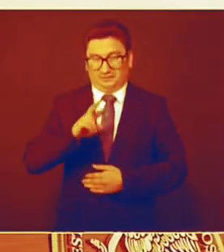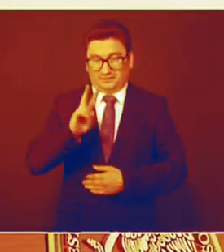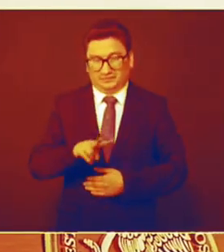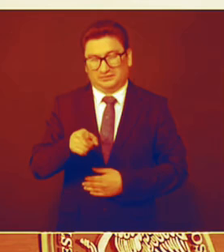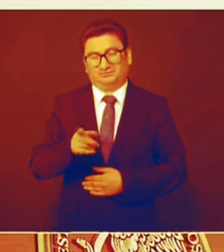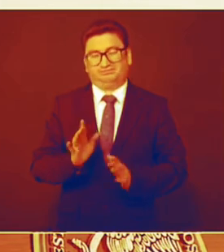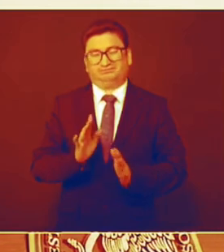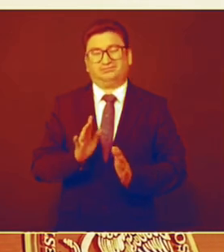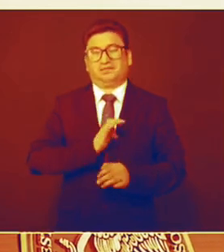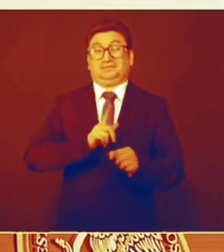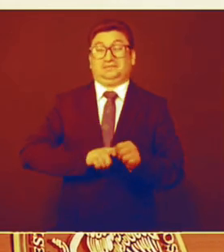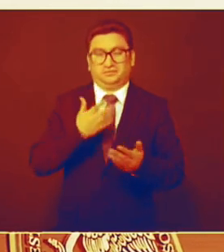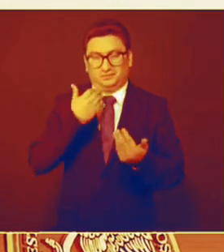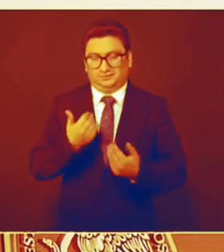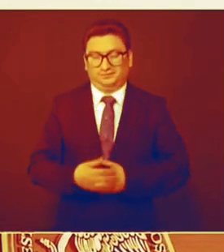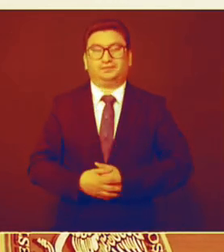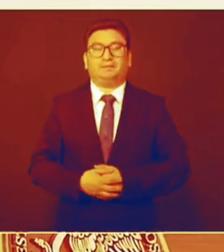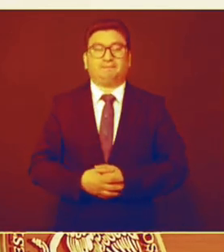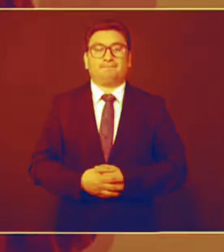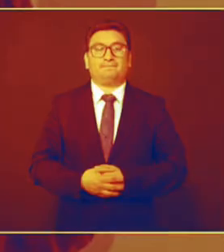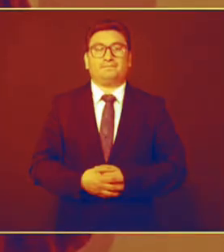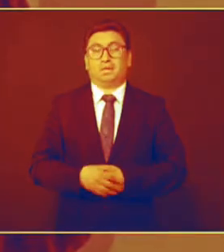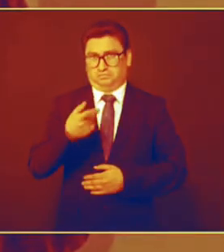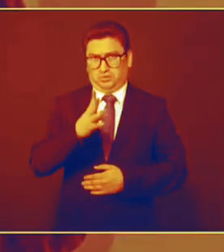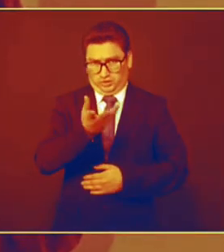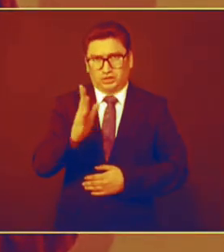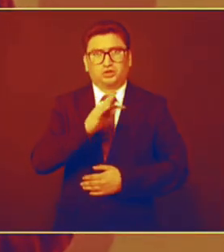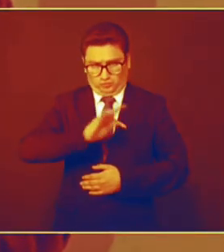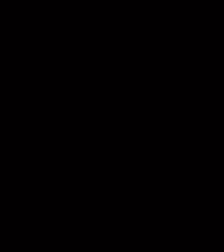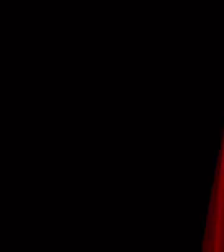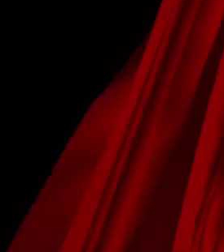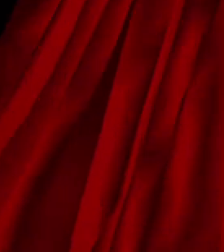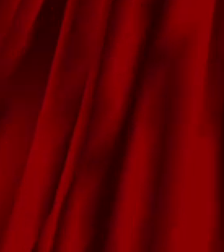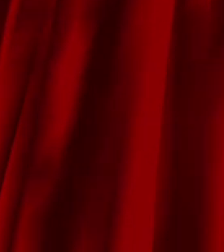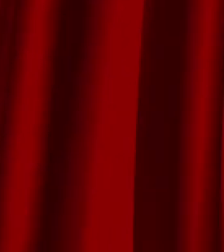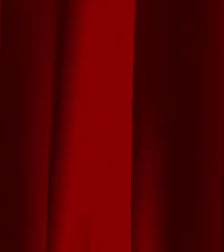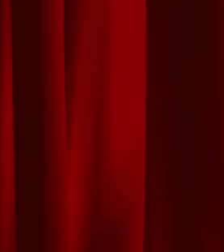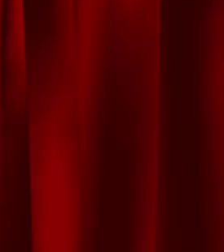especiales. Pero que llamen a votar otro día.